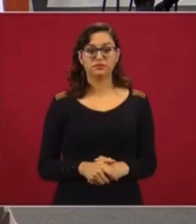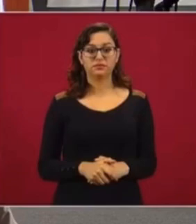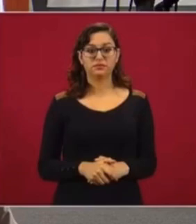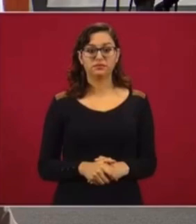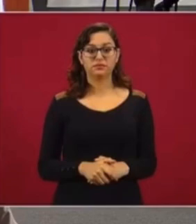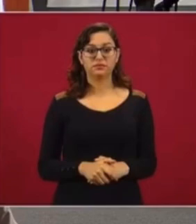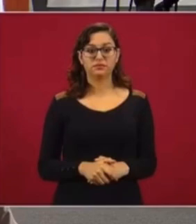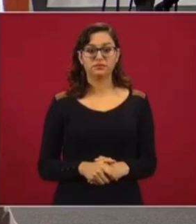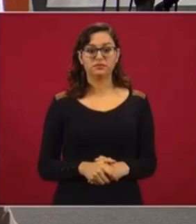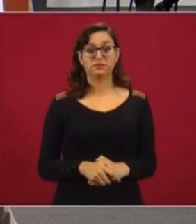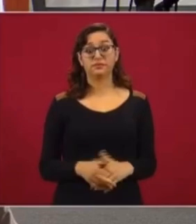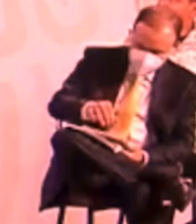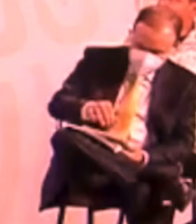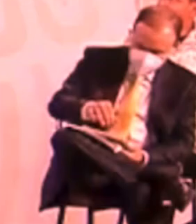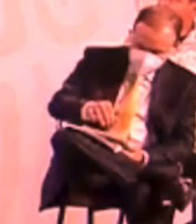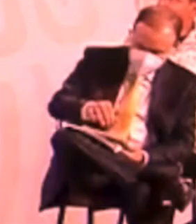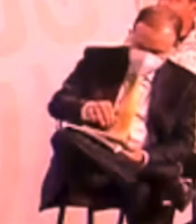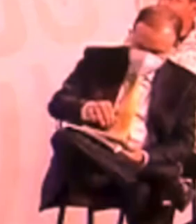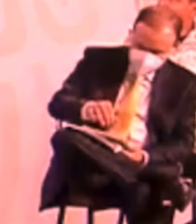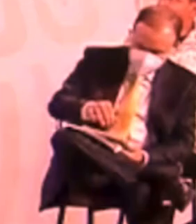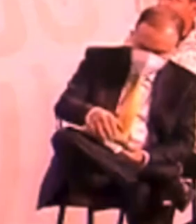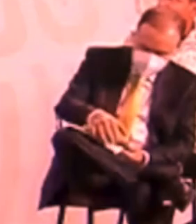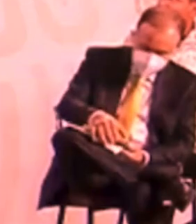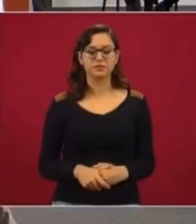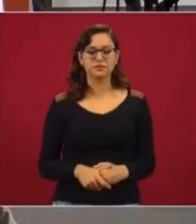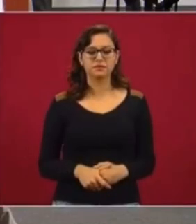Ahí están las masacres. Ahí están las masacres.